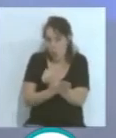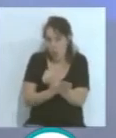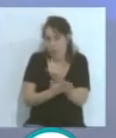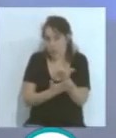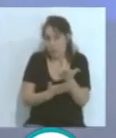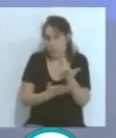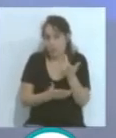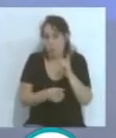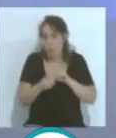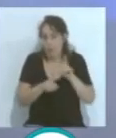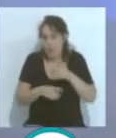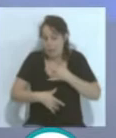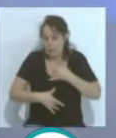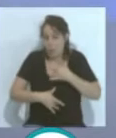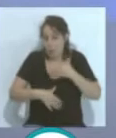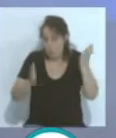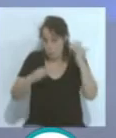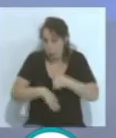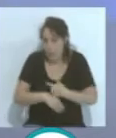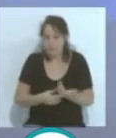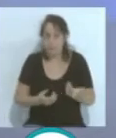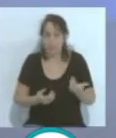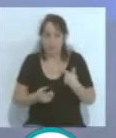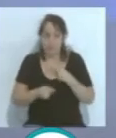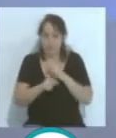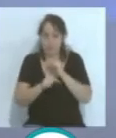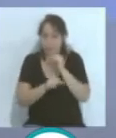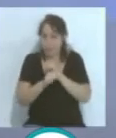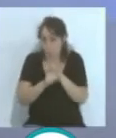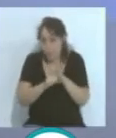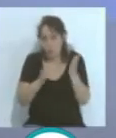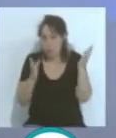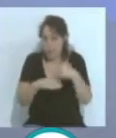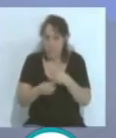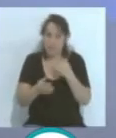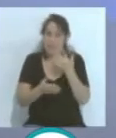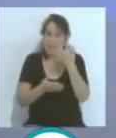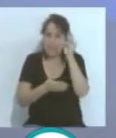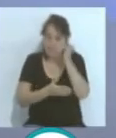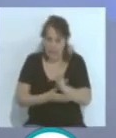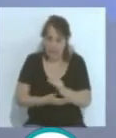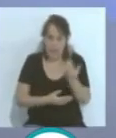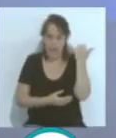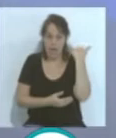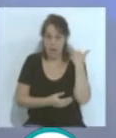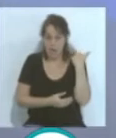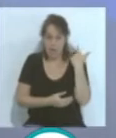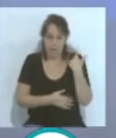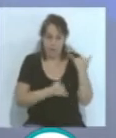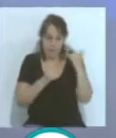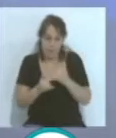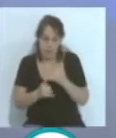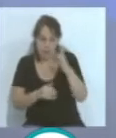problemas con el COVID-19, que no está contagiado. Esos test se realizaron ayer a la llegada,